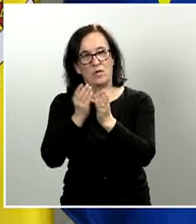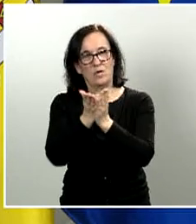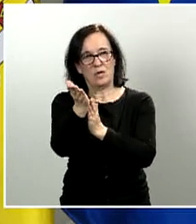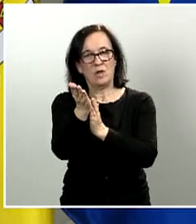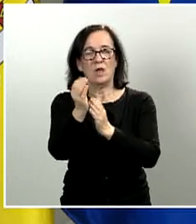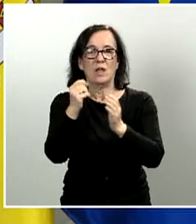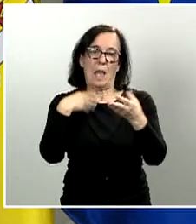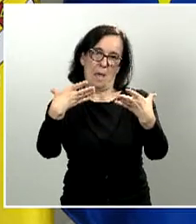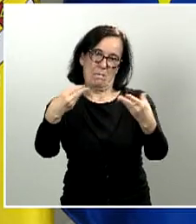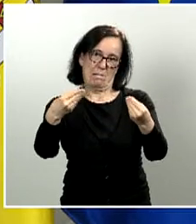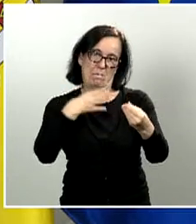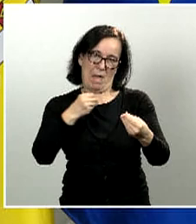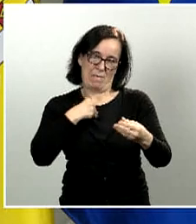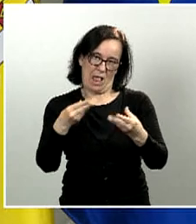papel.